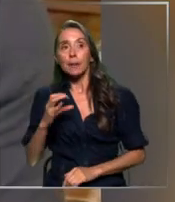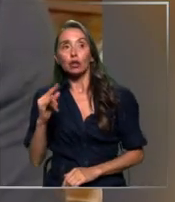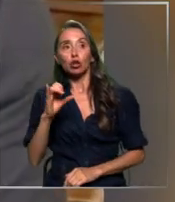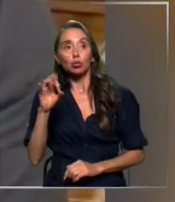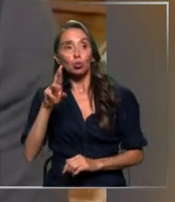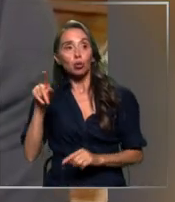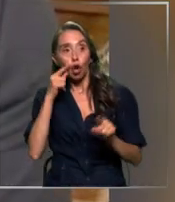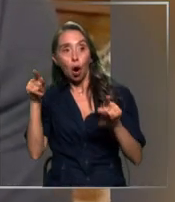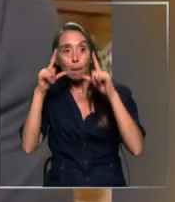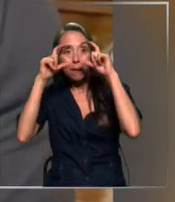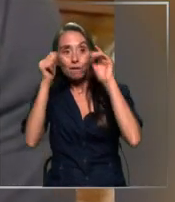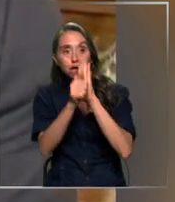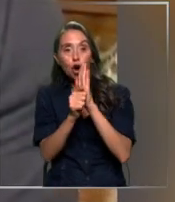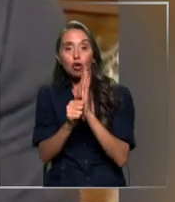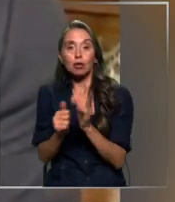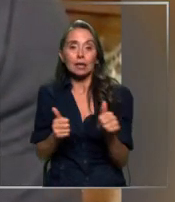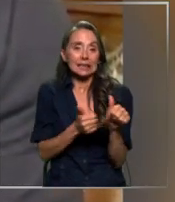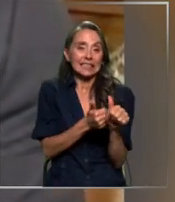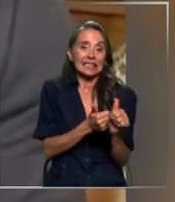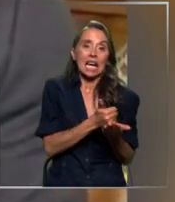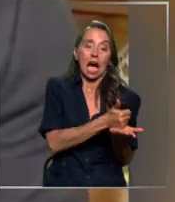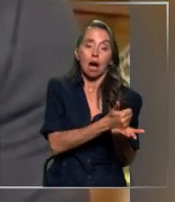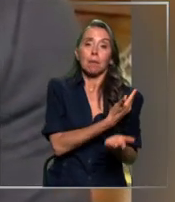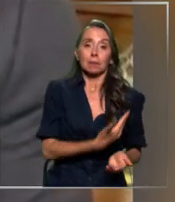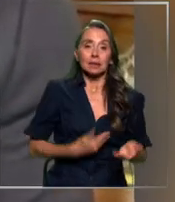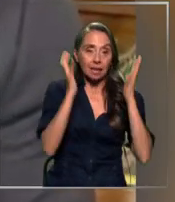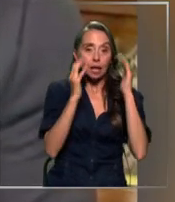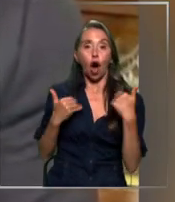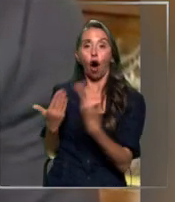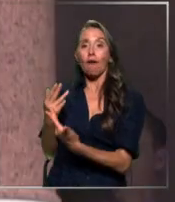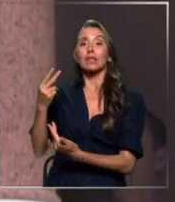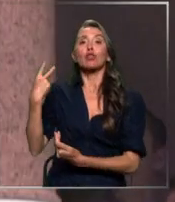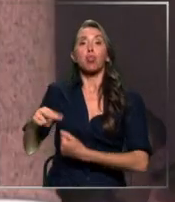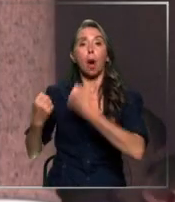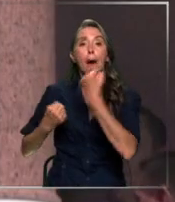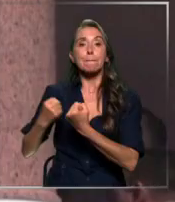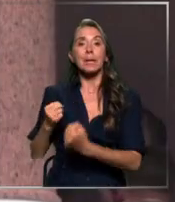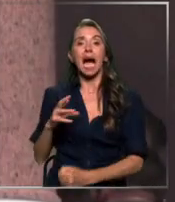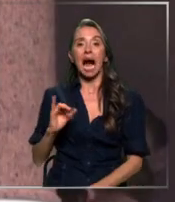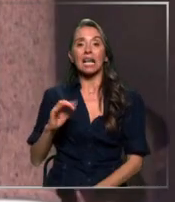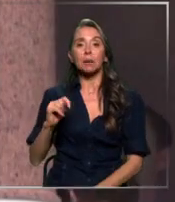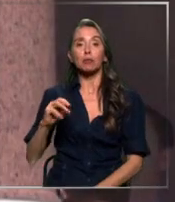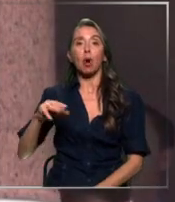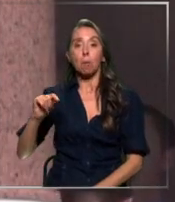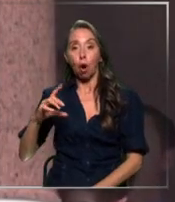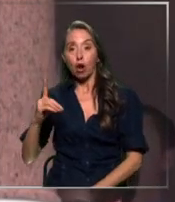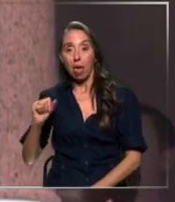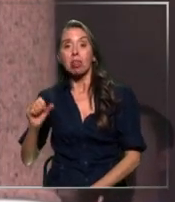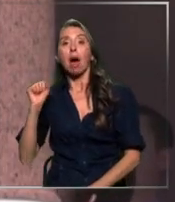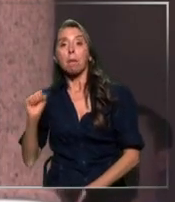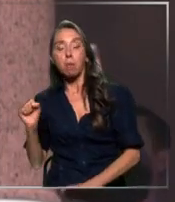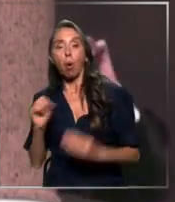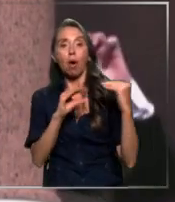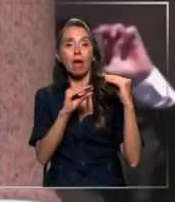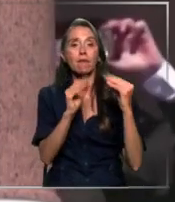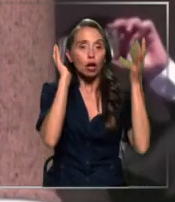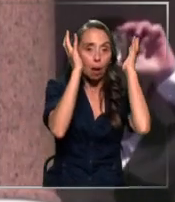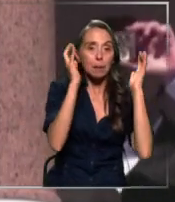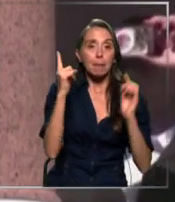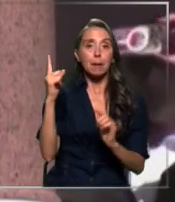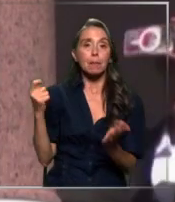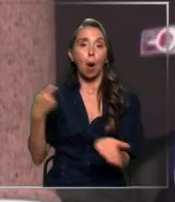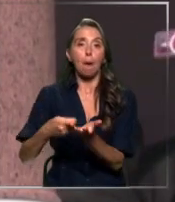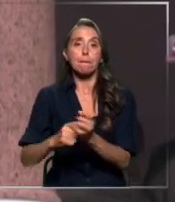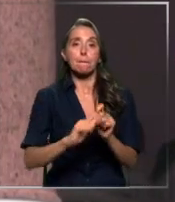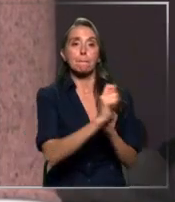estrecho colaborador del mandatario, habría ofrecido a empresarios de criptomonedas cerrar reuniones con Milley a cambio de pagos de